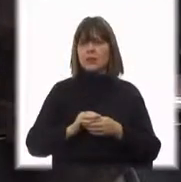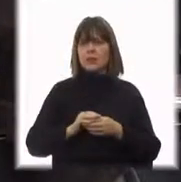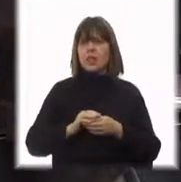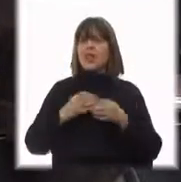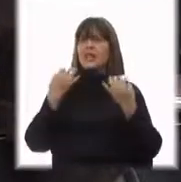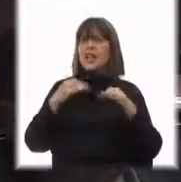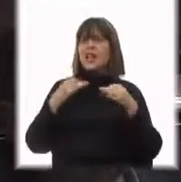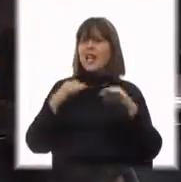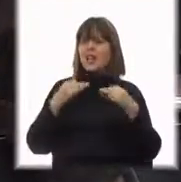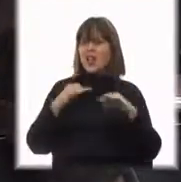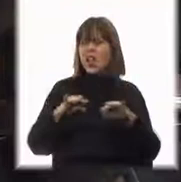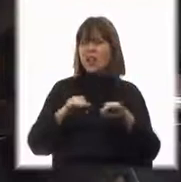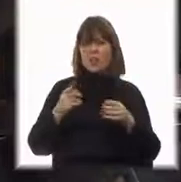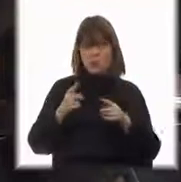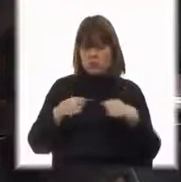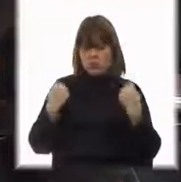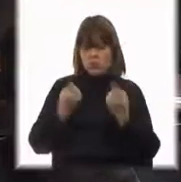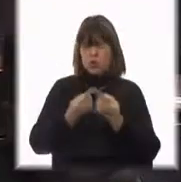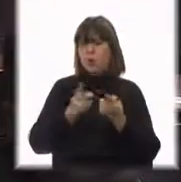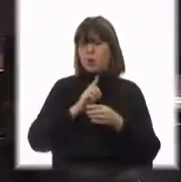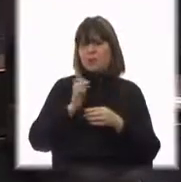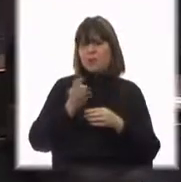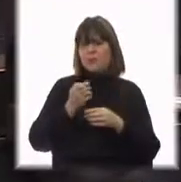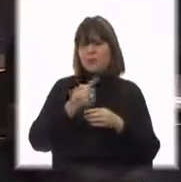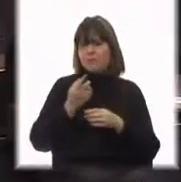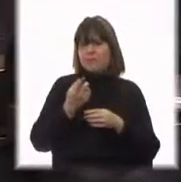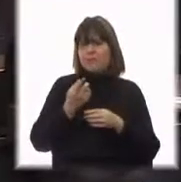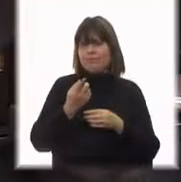Esa es la realidad. Entonces nosotros no podemos ser hipócritas.